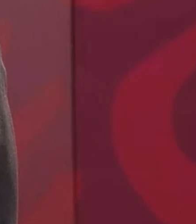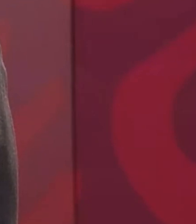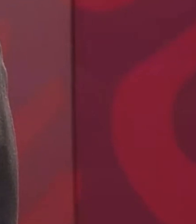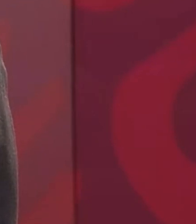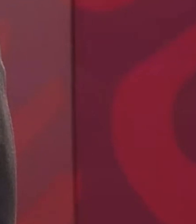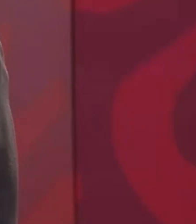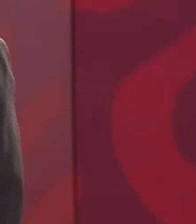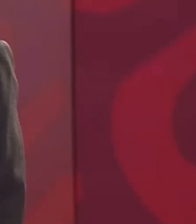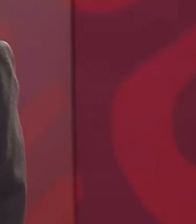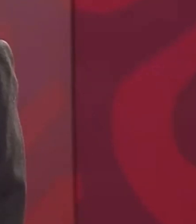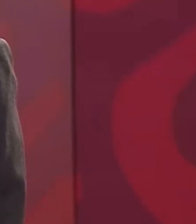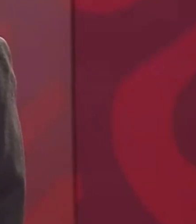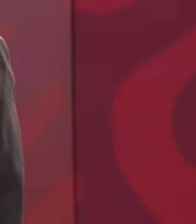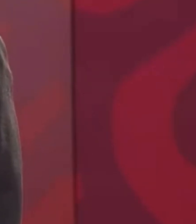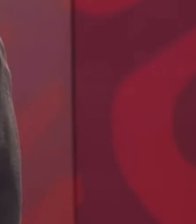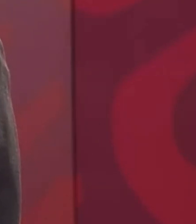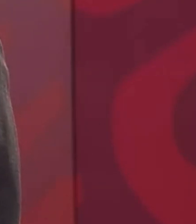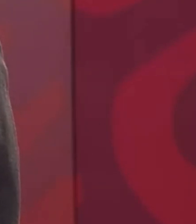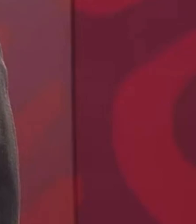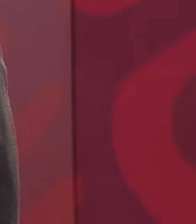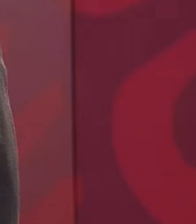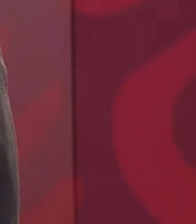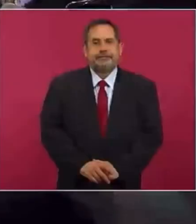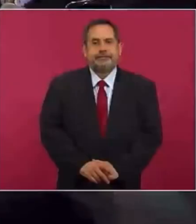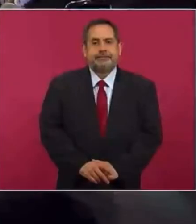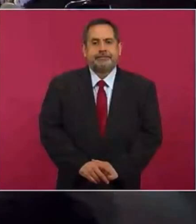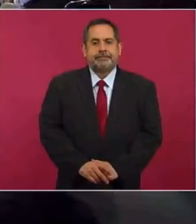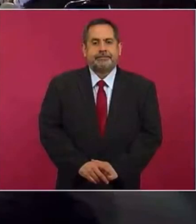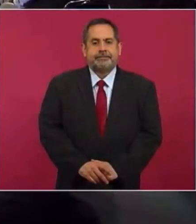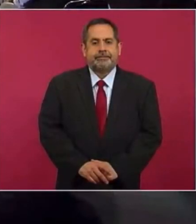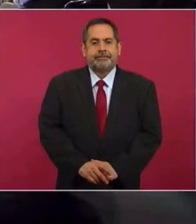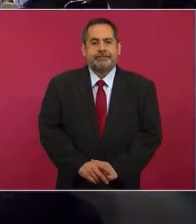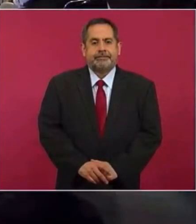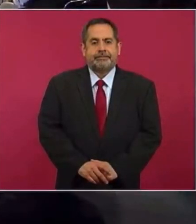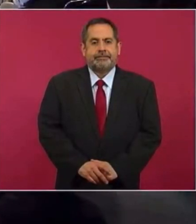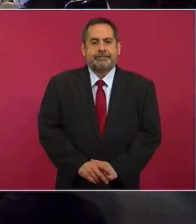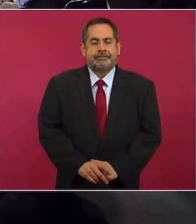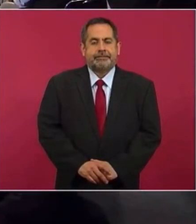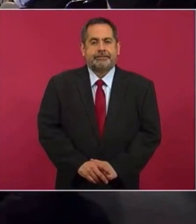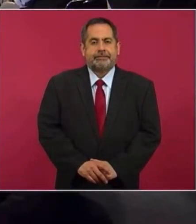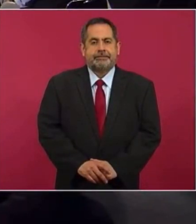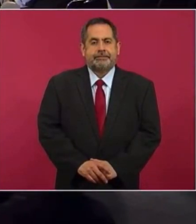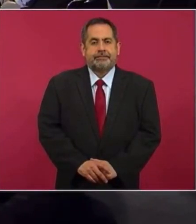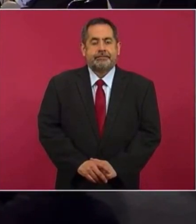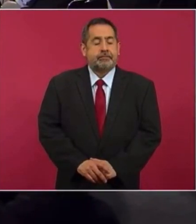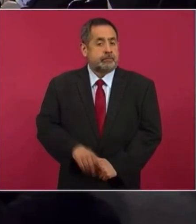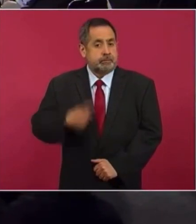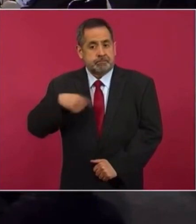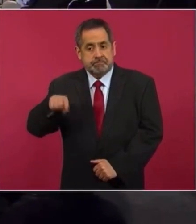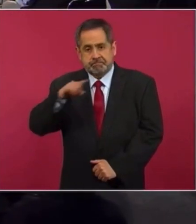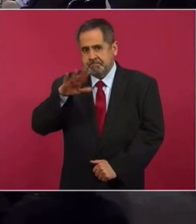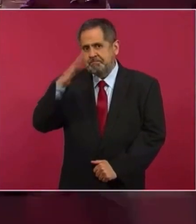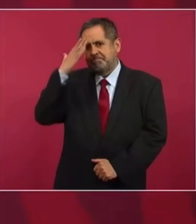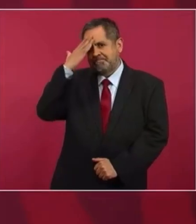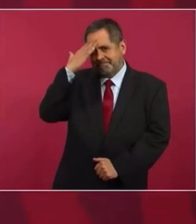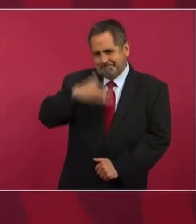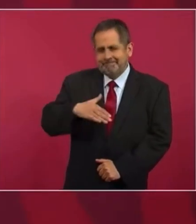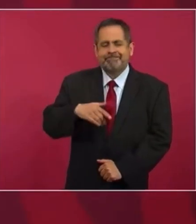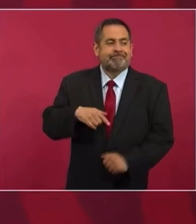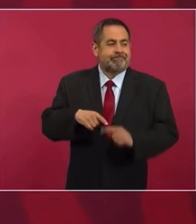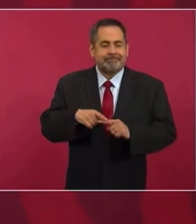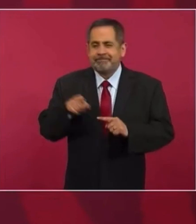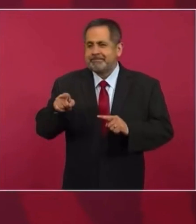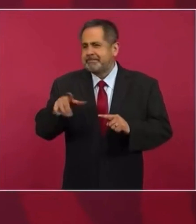ni que hay que procurar desterrar la monstruosa